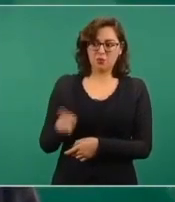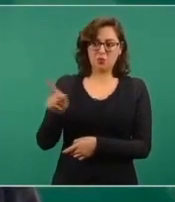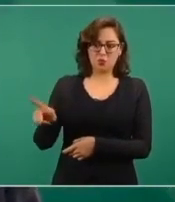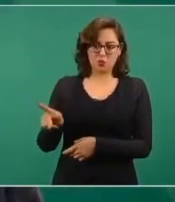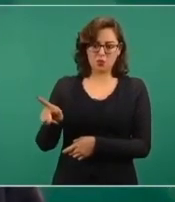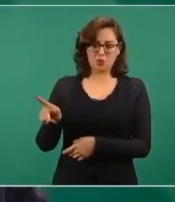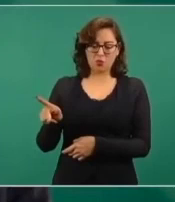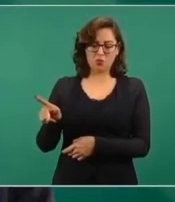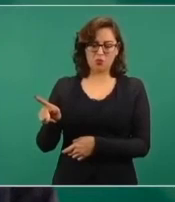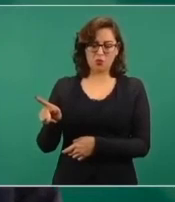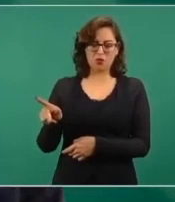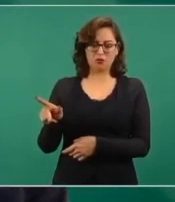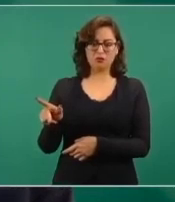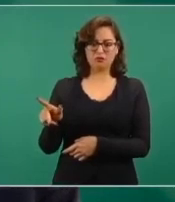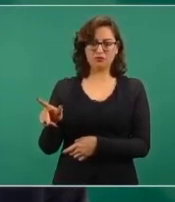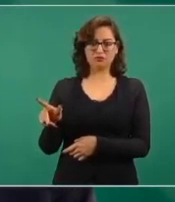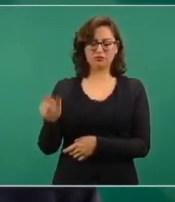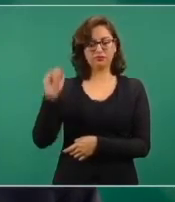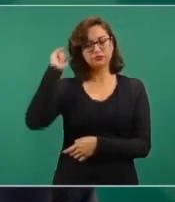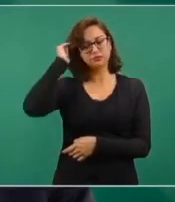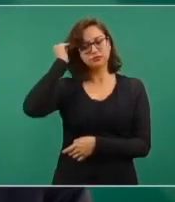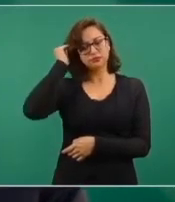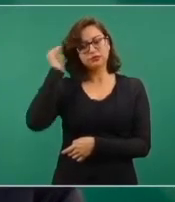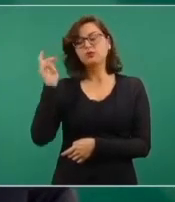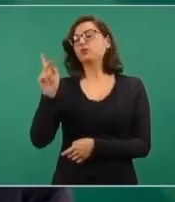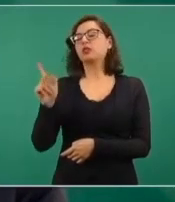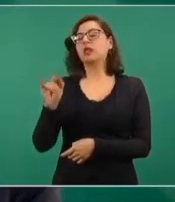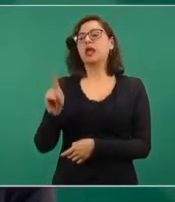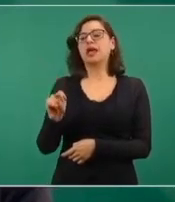triquis.